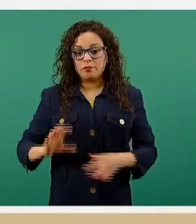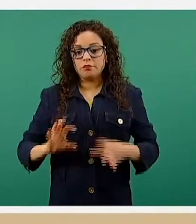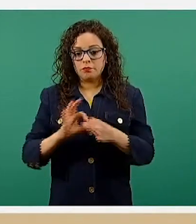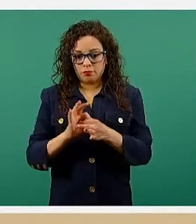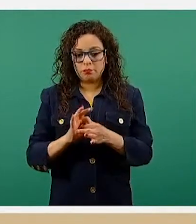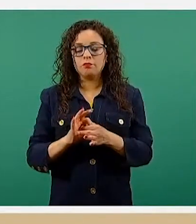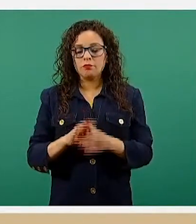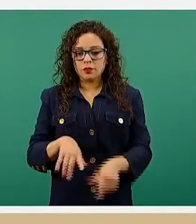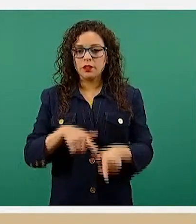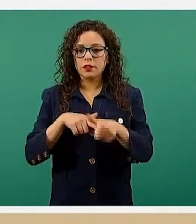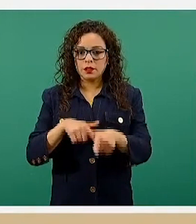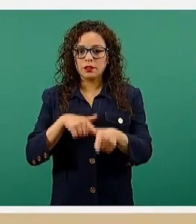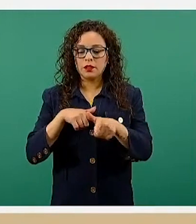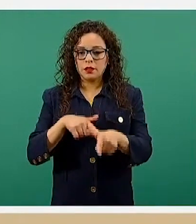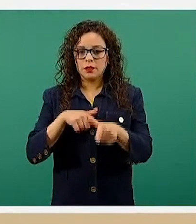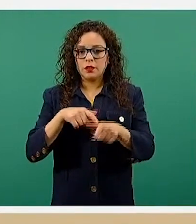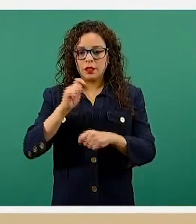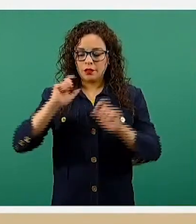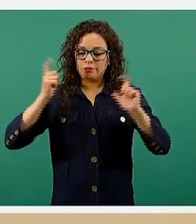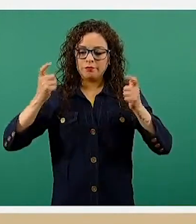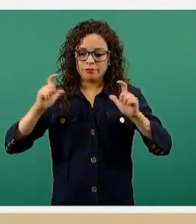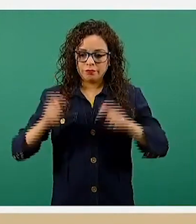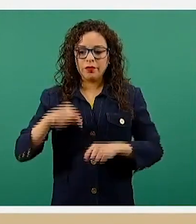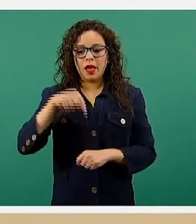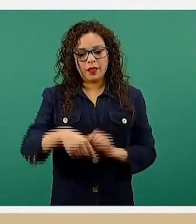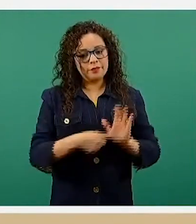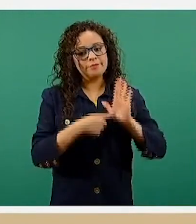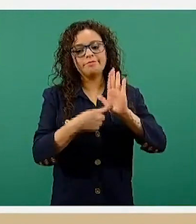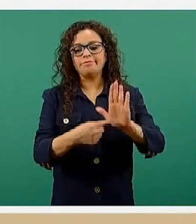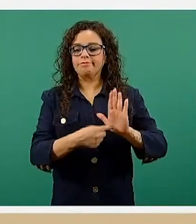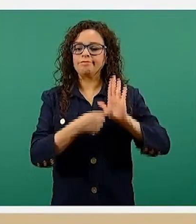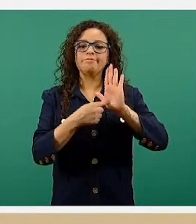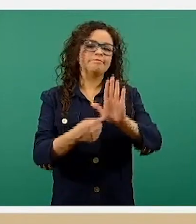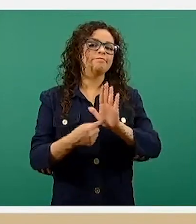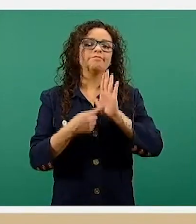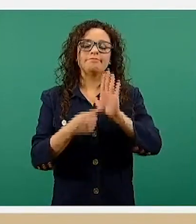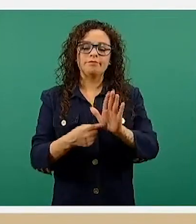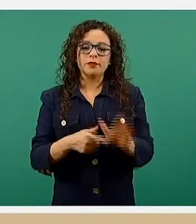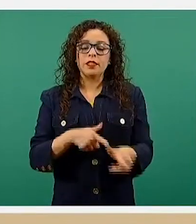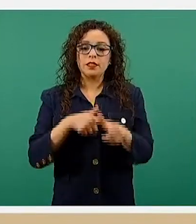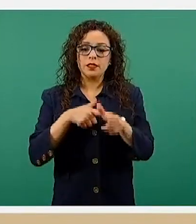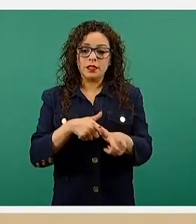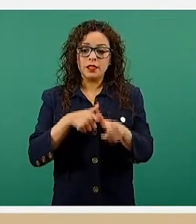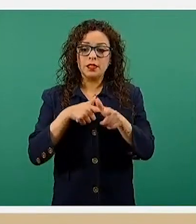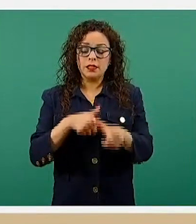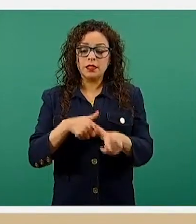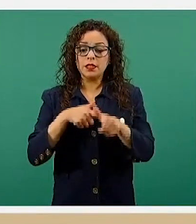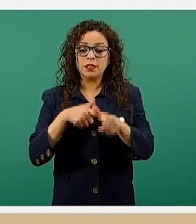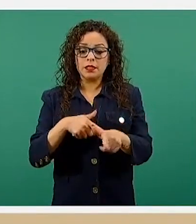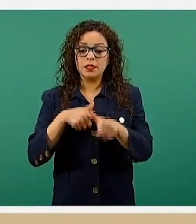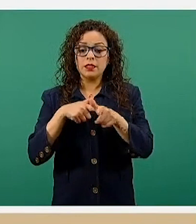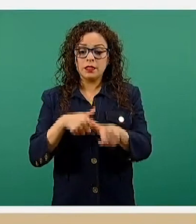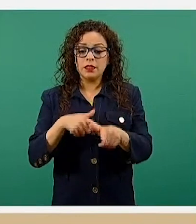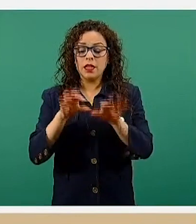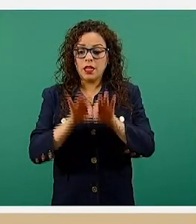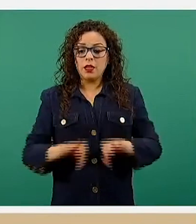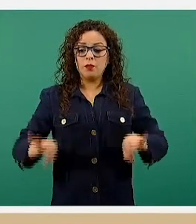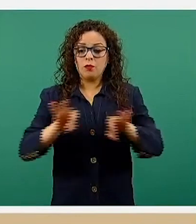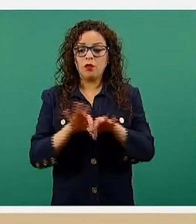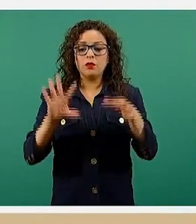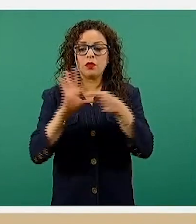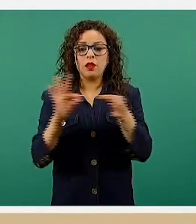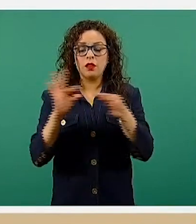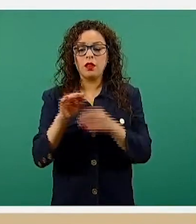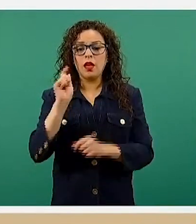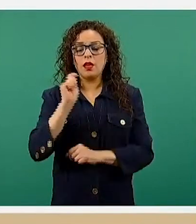varias semanas evidenciando. Un número que continúa creciendo y que es importante también siempre destacarlo son